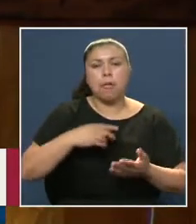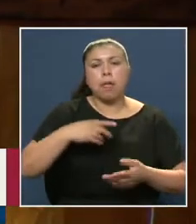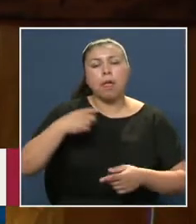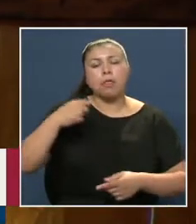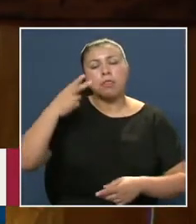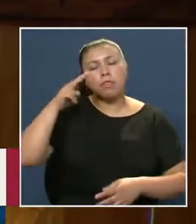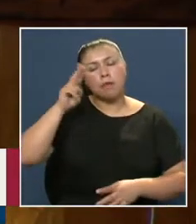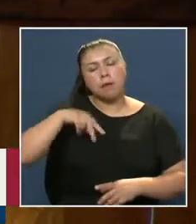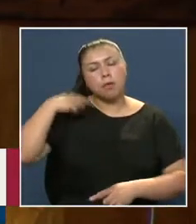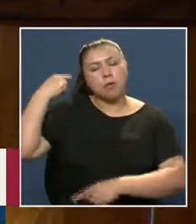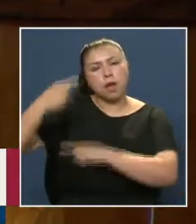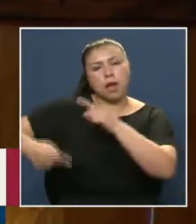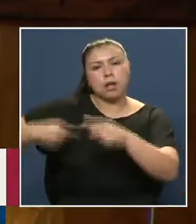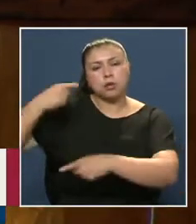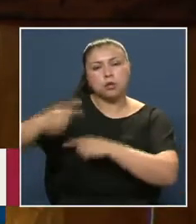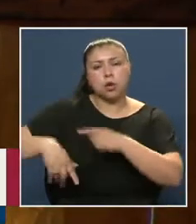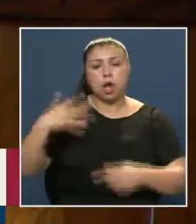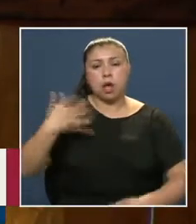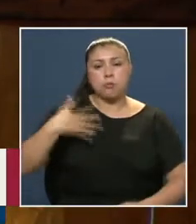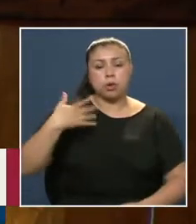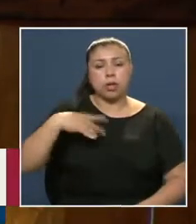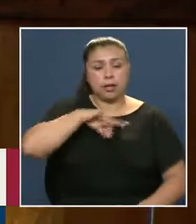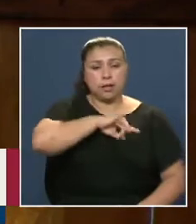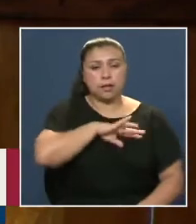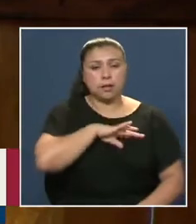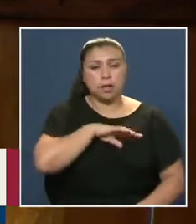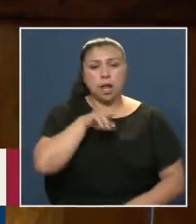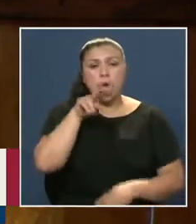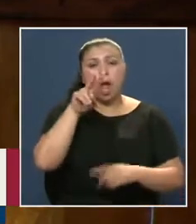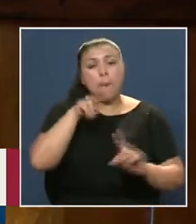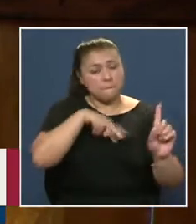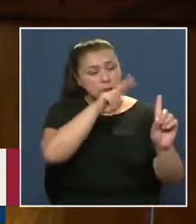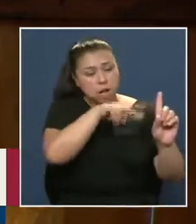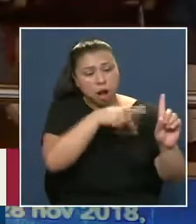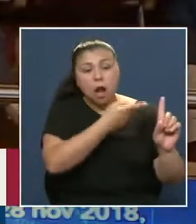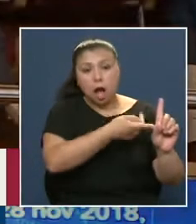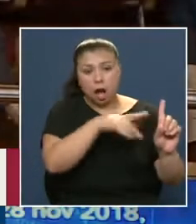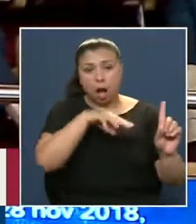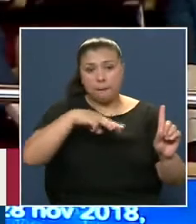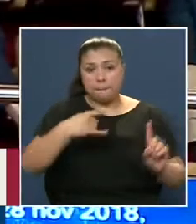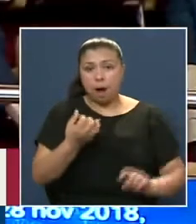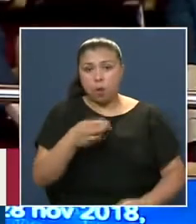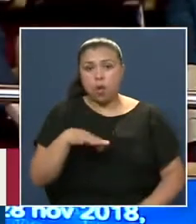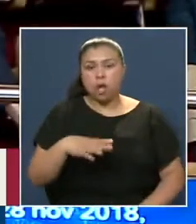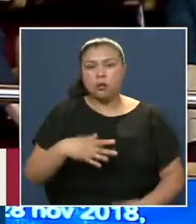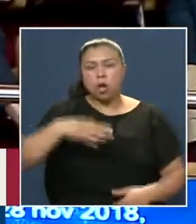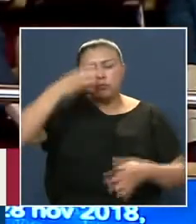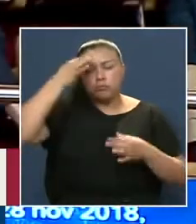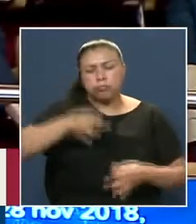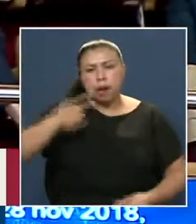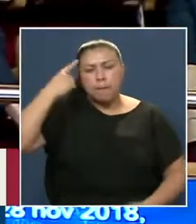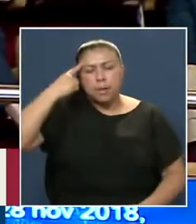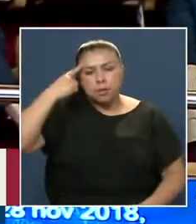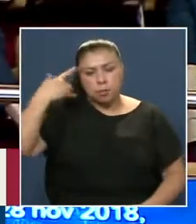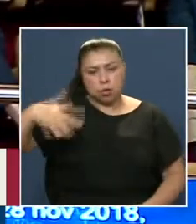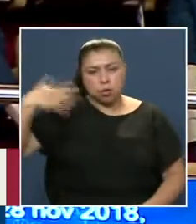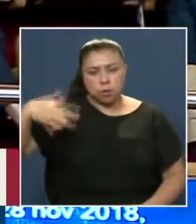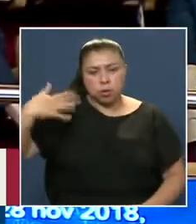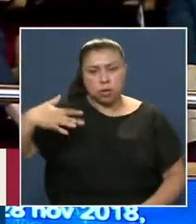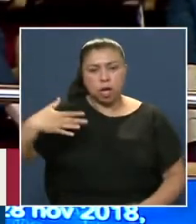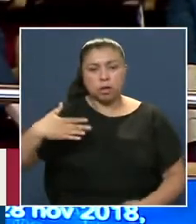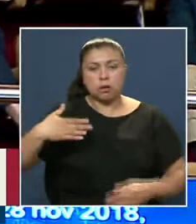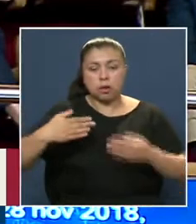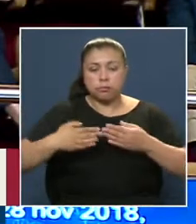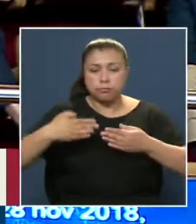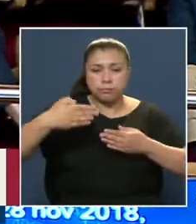historia Grande de Chile Mirar a personas Como Juan Luis Madurás Su temple Su pensamiento Grande Y a largo plazo